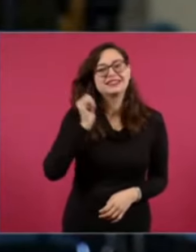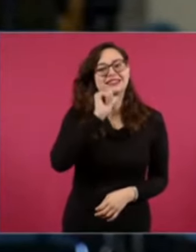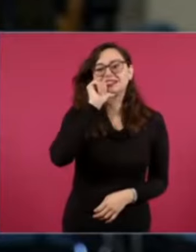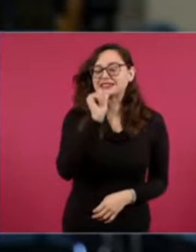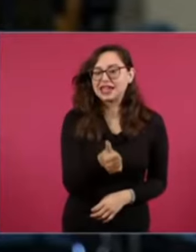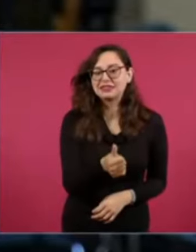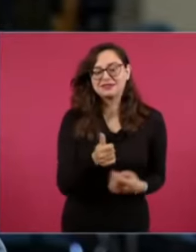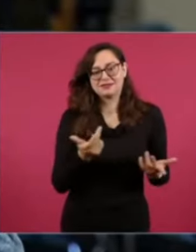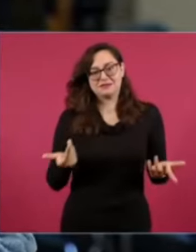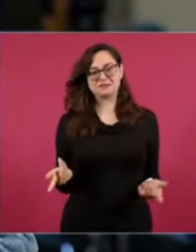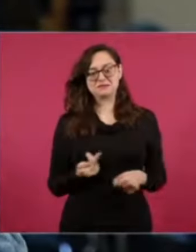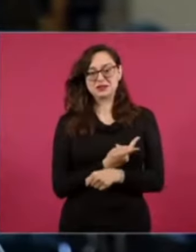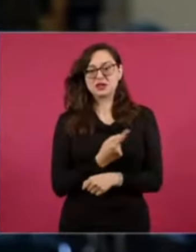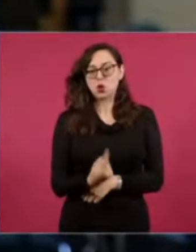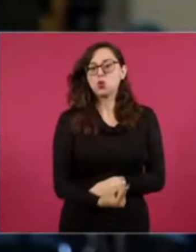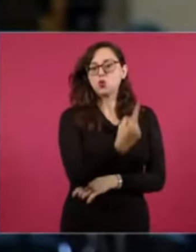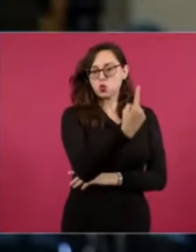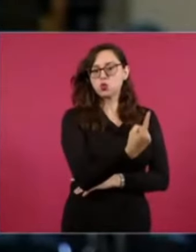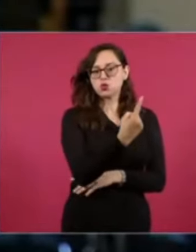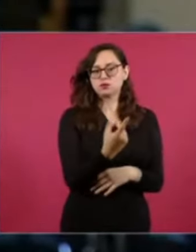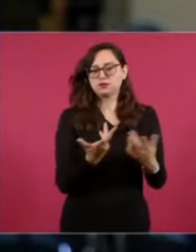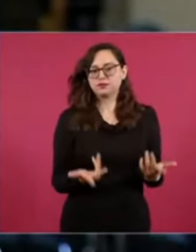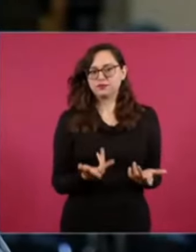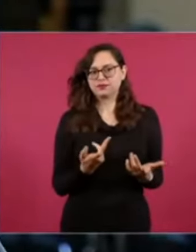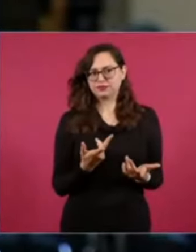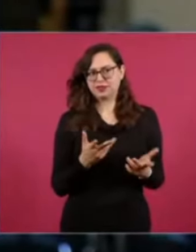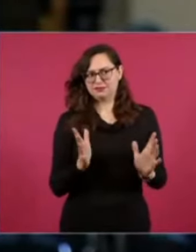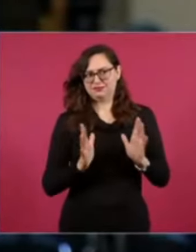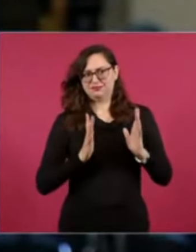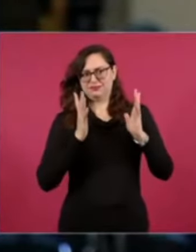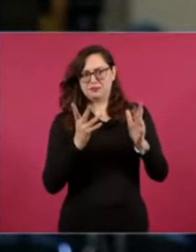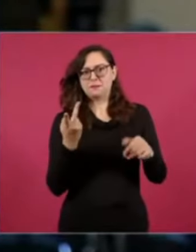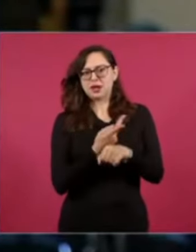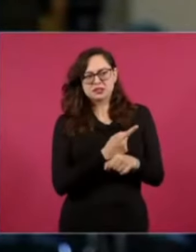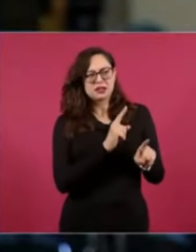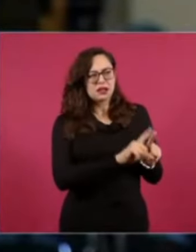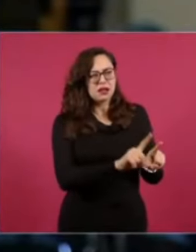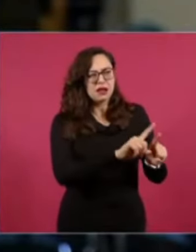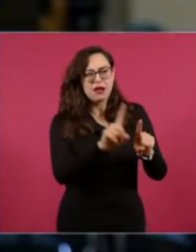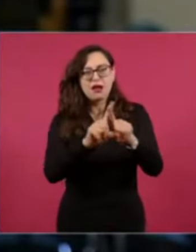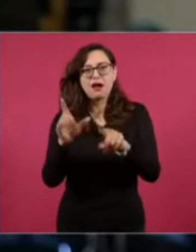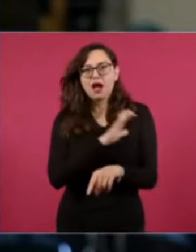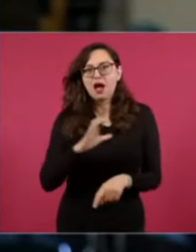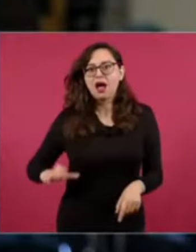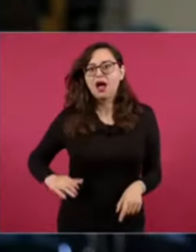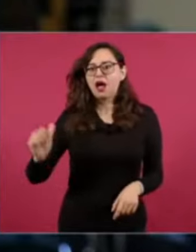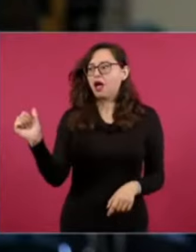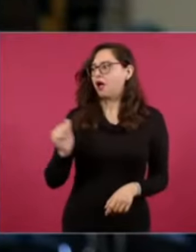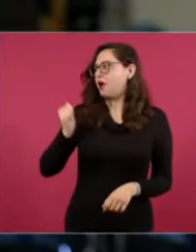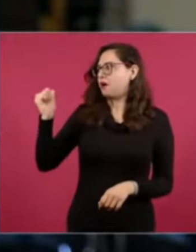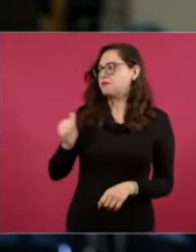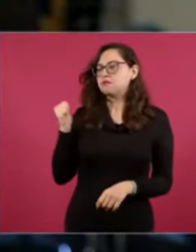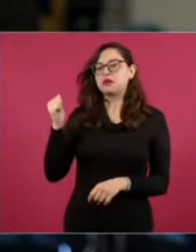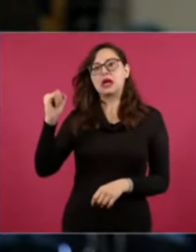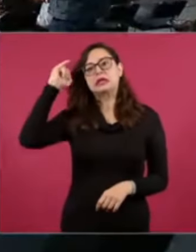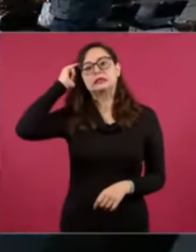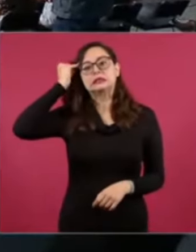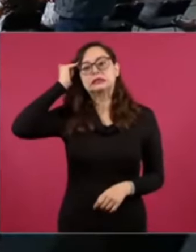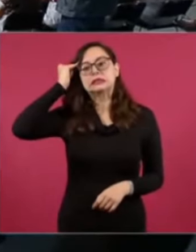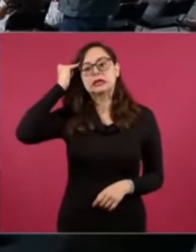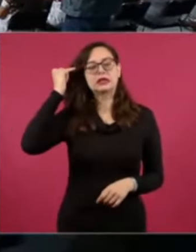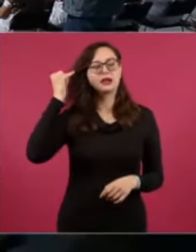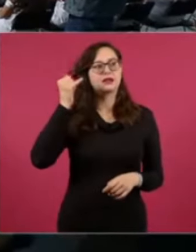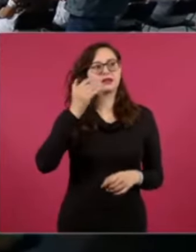presidente. Que si revisamos las acciones afirmativas. Hay varios candidatos que lo están haciendo. No son indígenas y ocupan estos lugares.